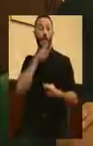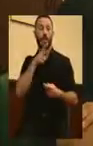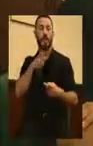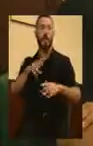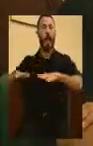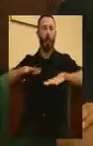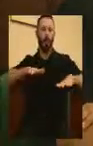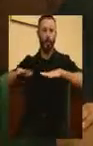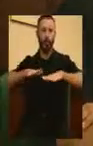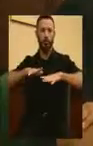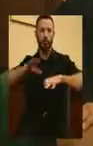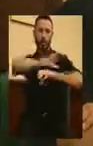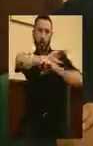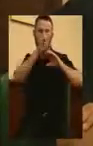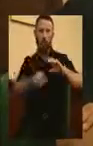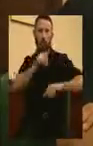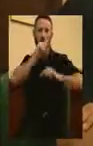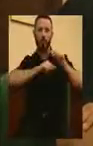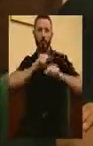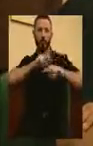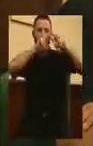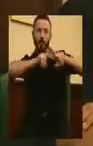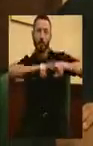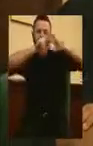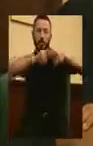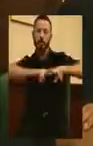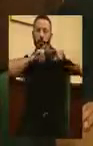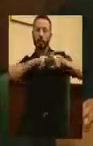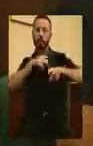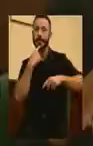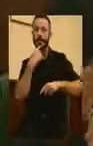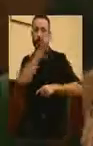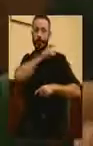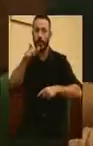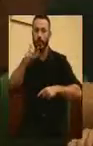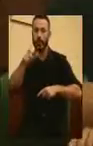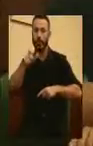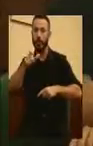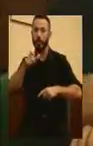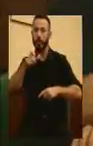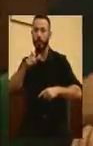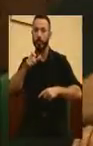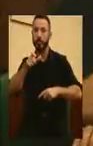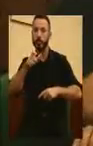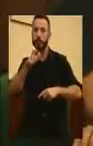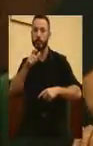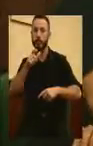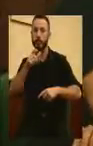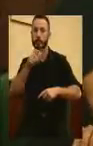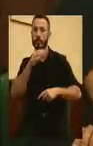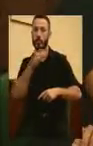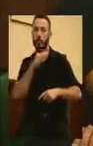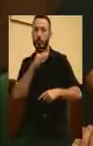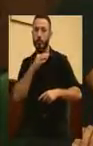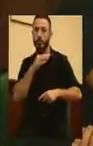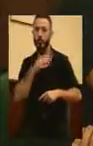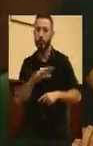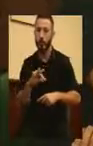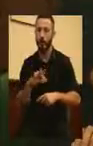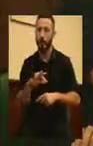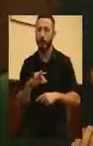medición de la contaminación atmosférica, la población está expuesta sobre todo a los